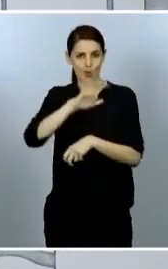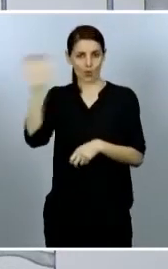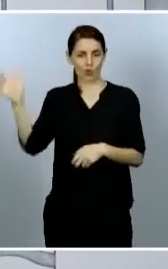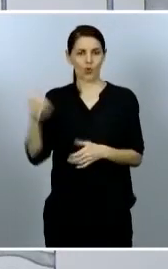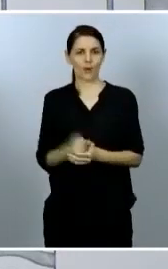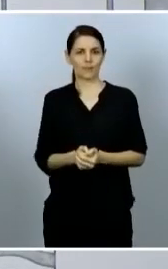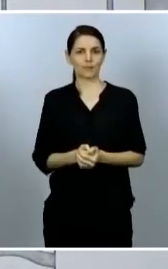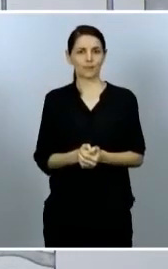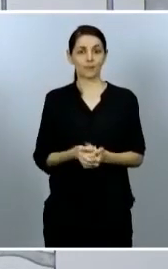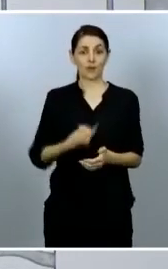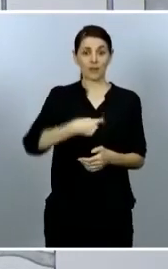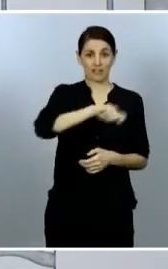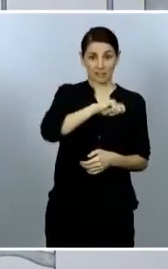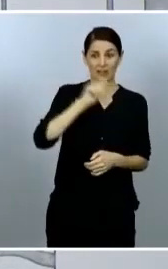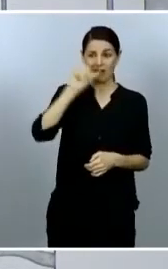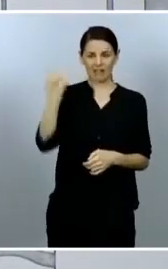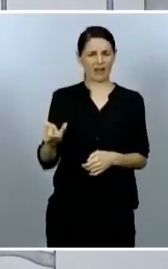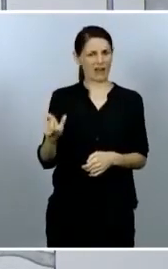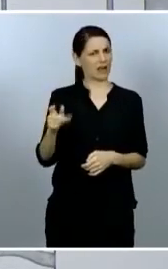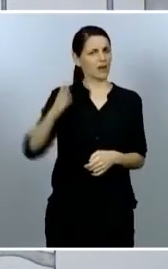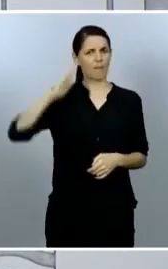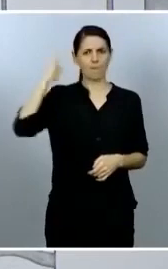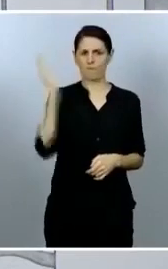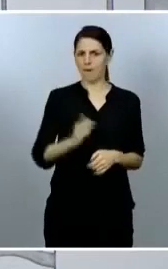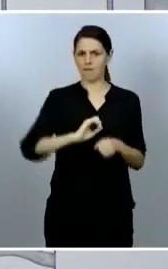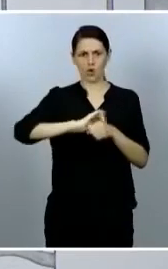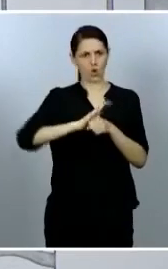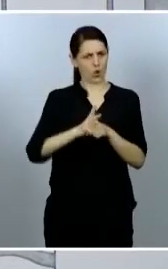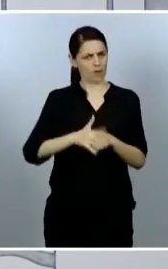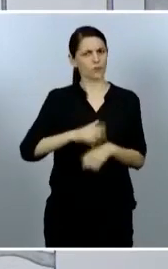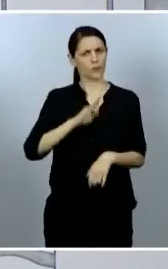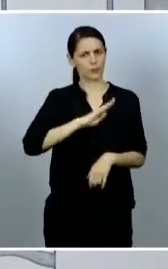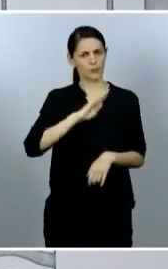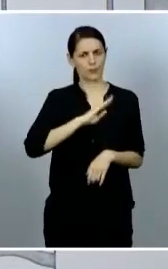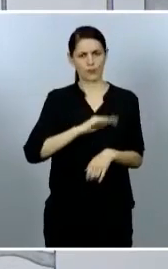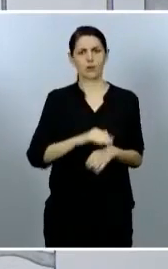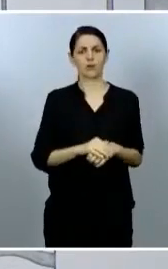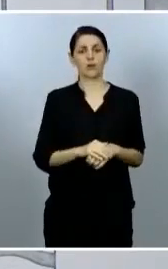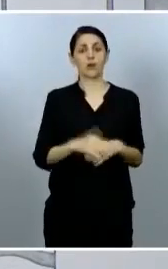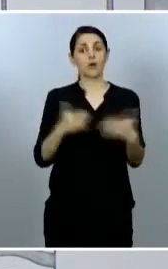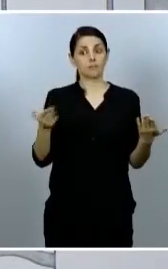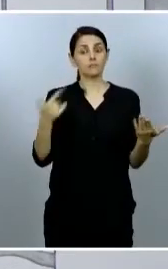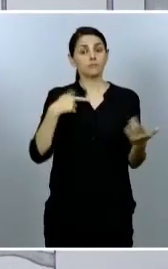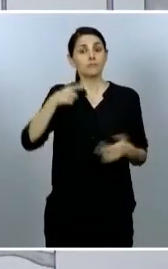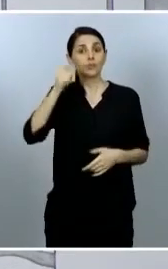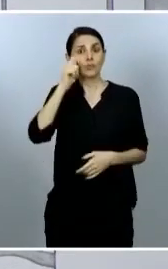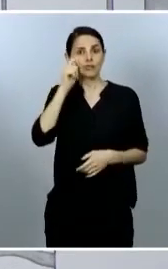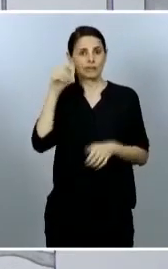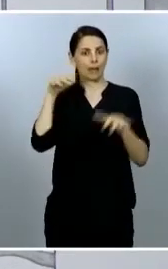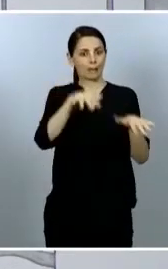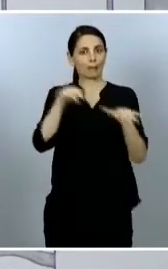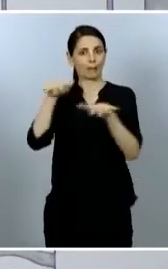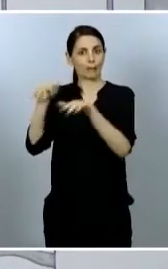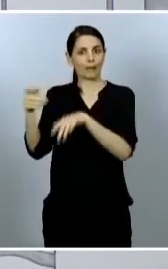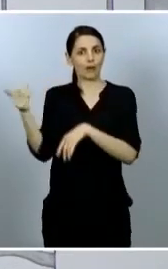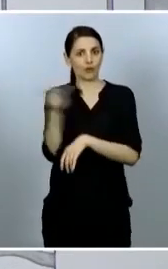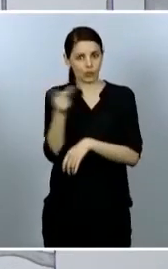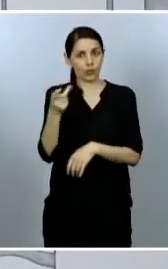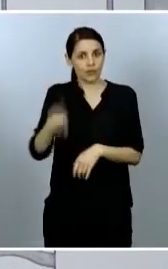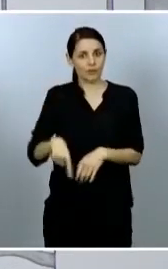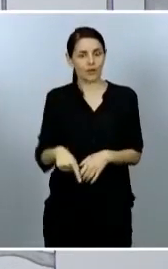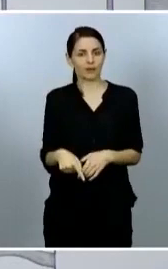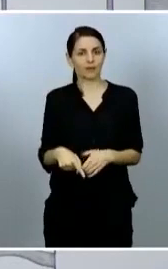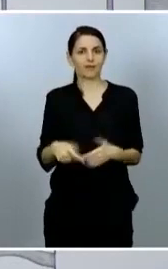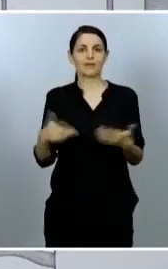sido más golpeados por esta pandemia y, a su vez, que tienen un mayor atractivo turístico en el conjunto de Europa, abogan